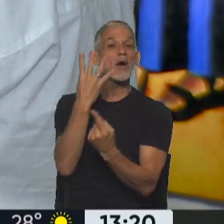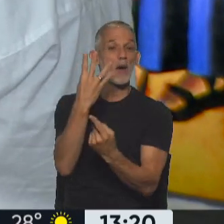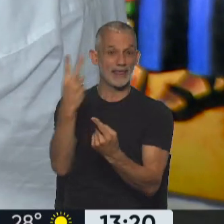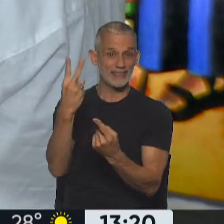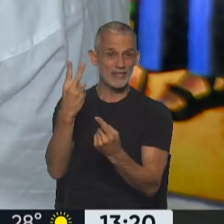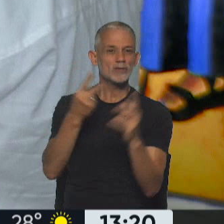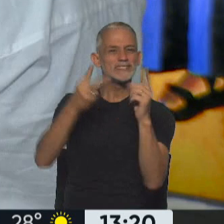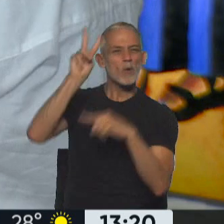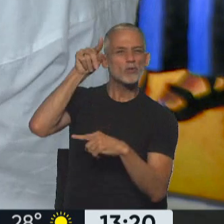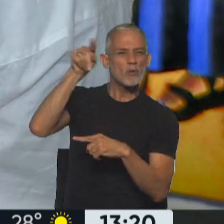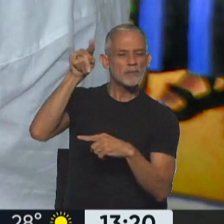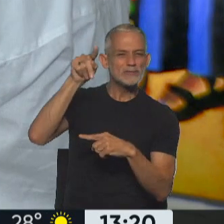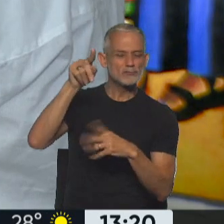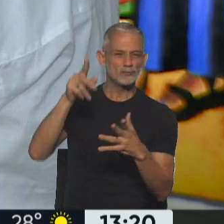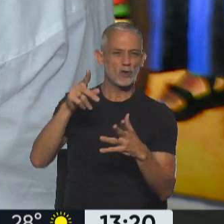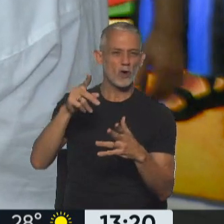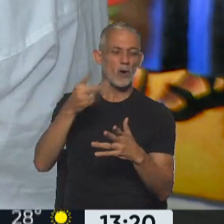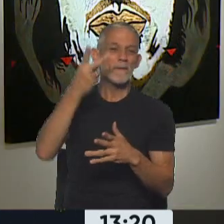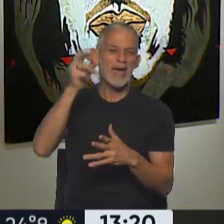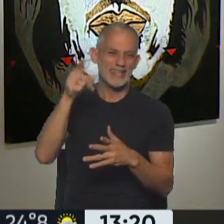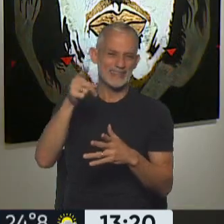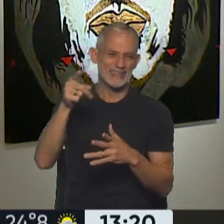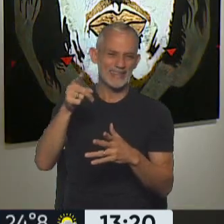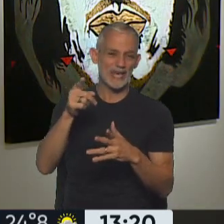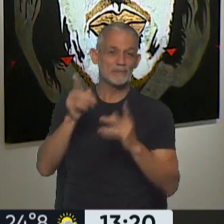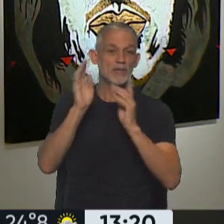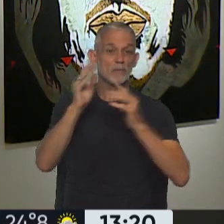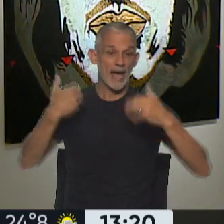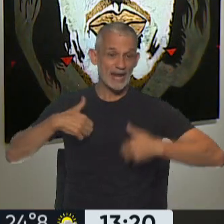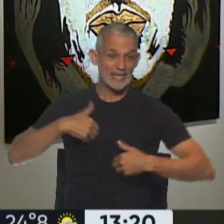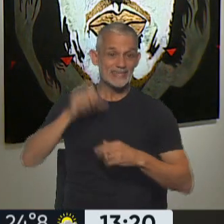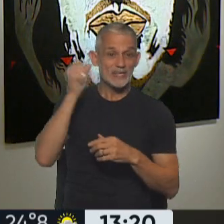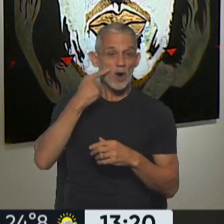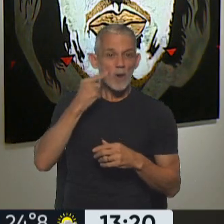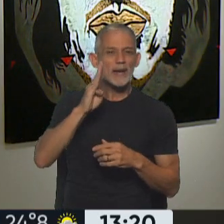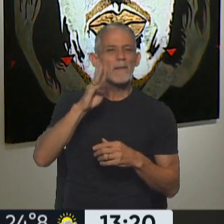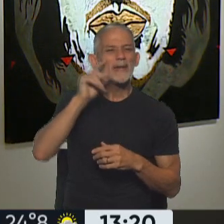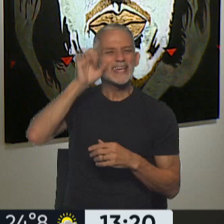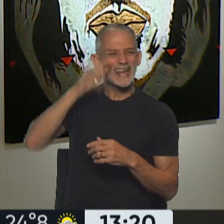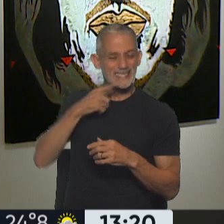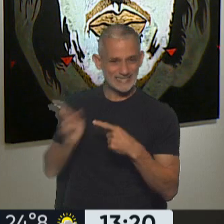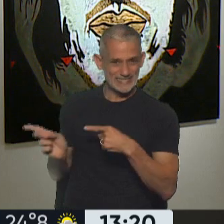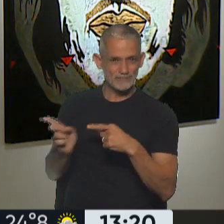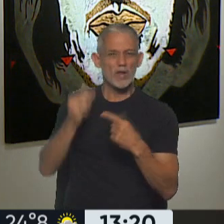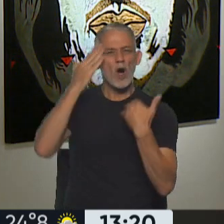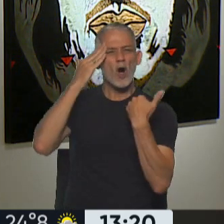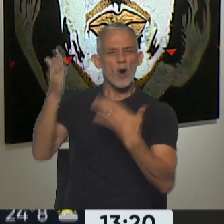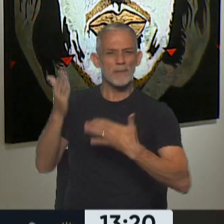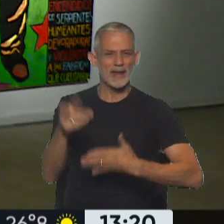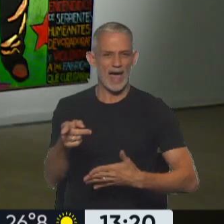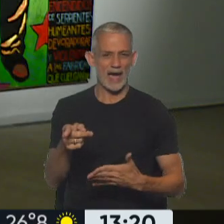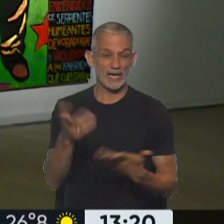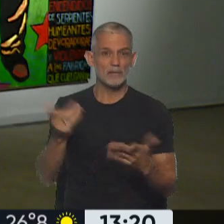del segundo piso, 20 silopinturas del artista argentino Eduardo Iglesias Brickles, un gran homenaje que